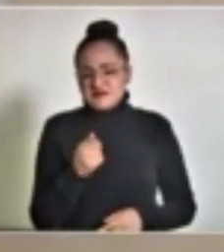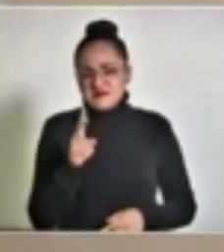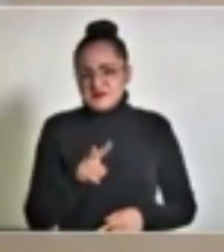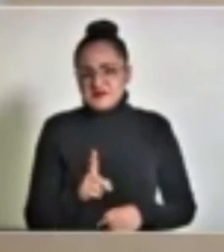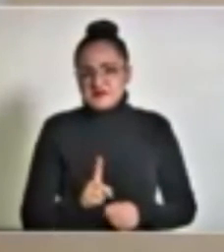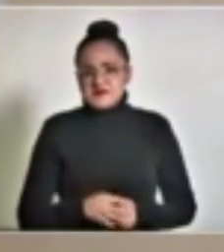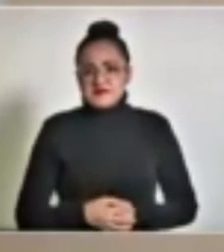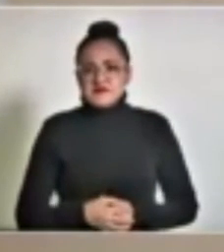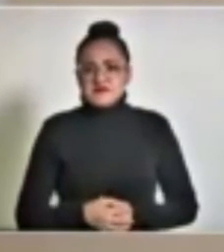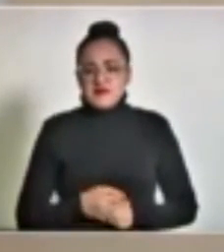es falso.